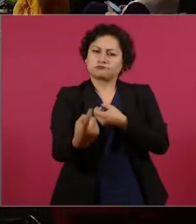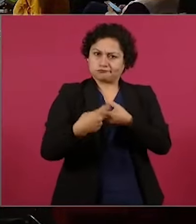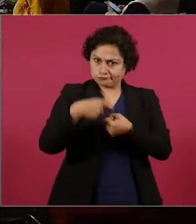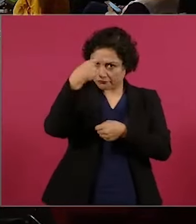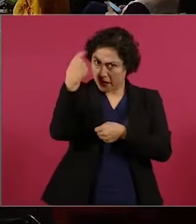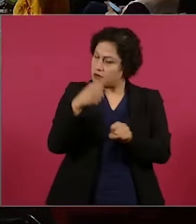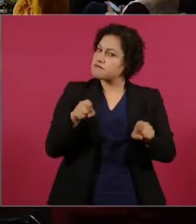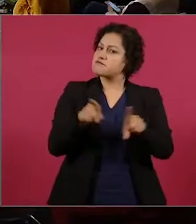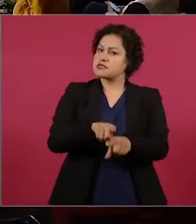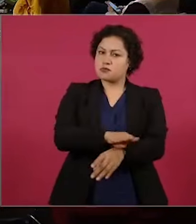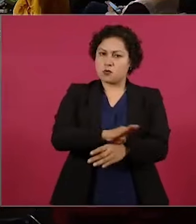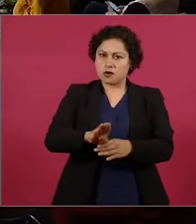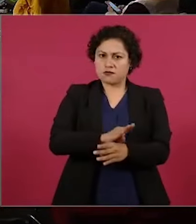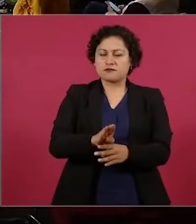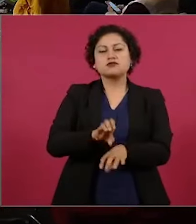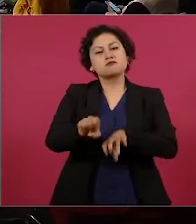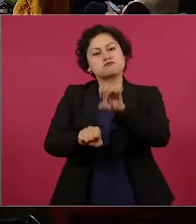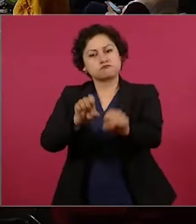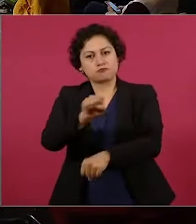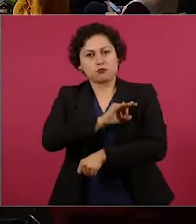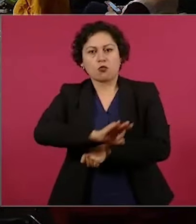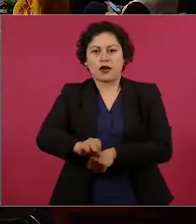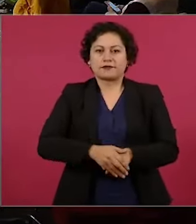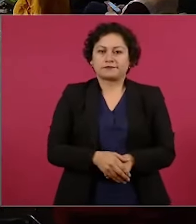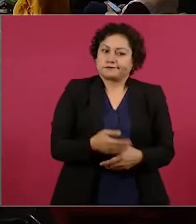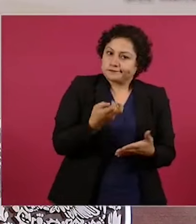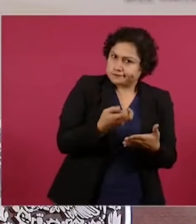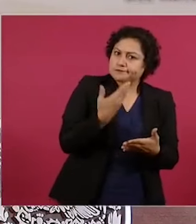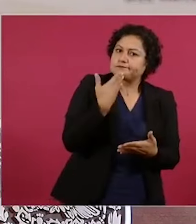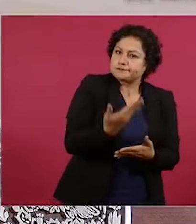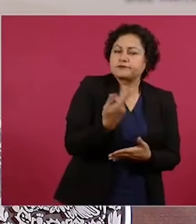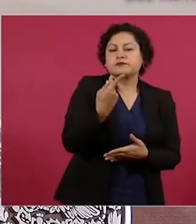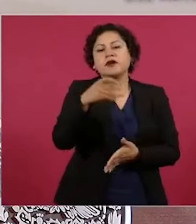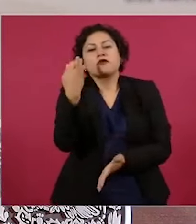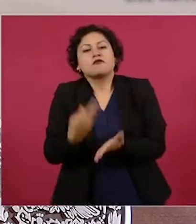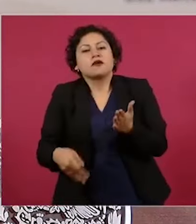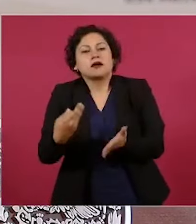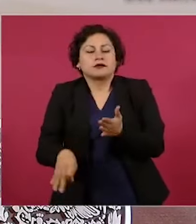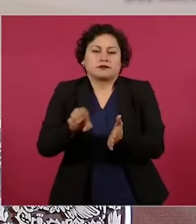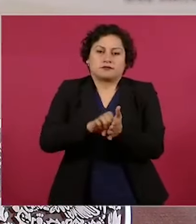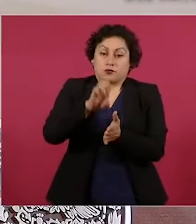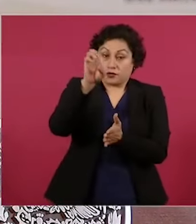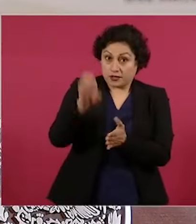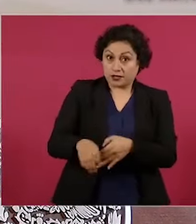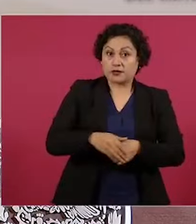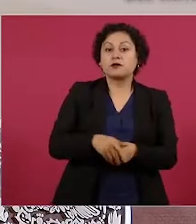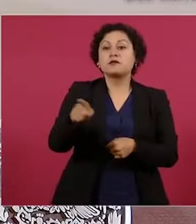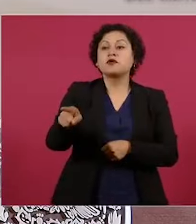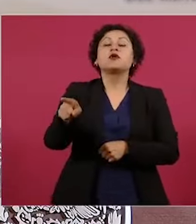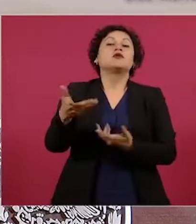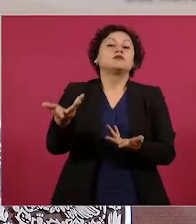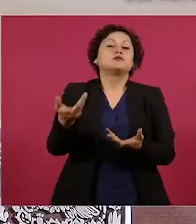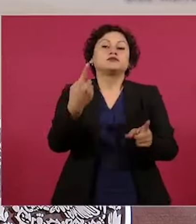que sigue, todavía hay cosas que faltan por hacer. Por ejemplo, hoy no existe producción suficiente por parte del sector privado